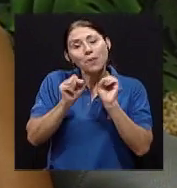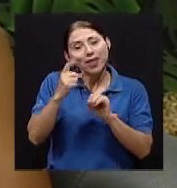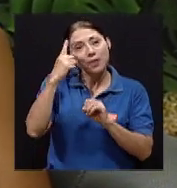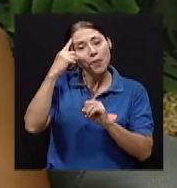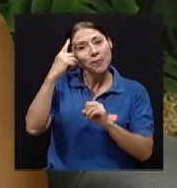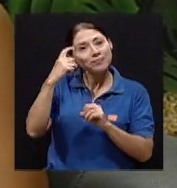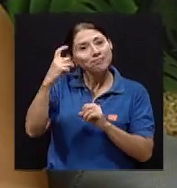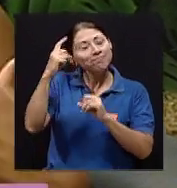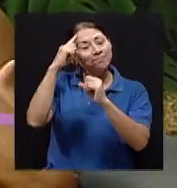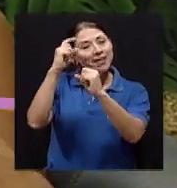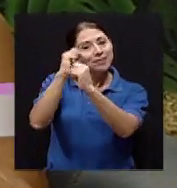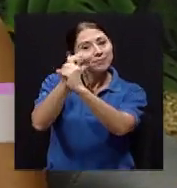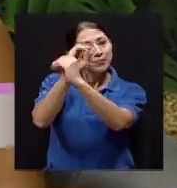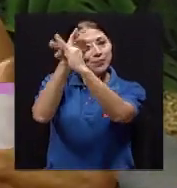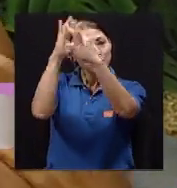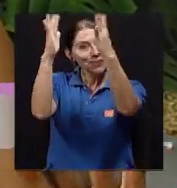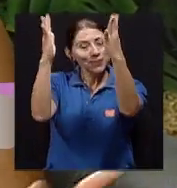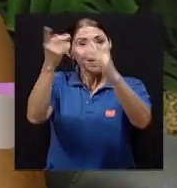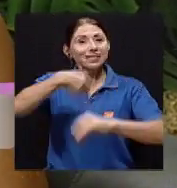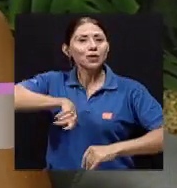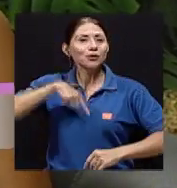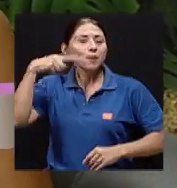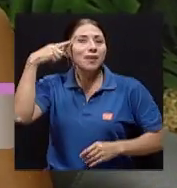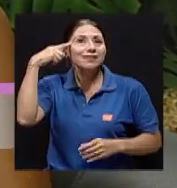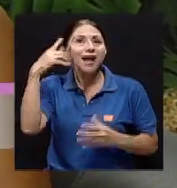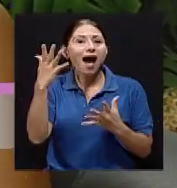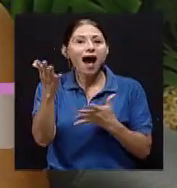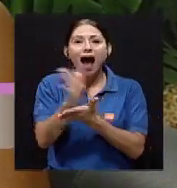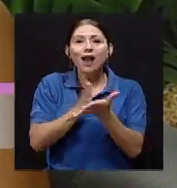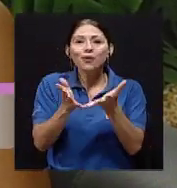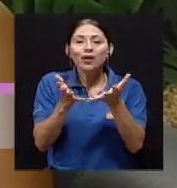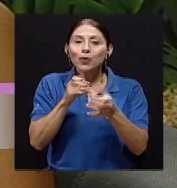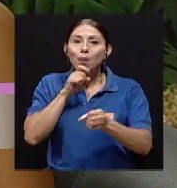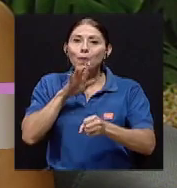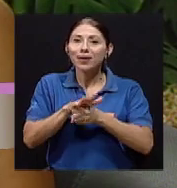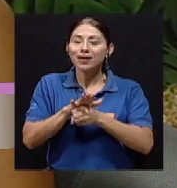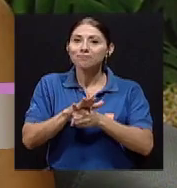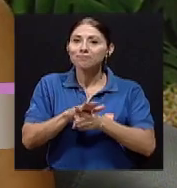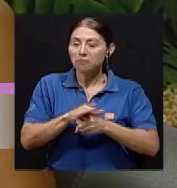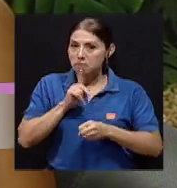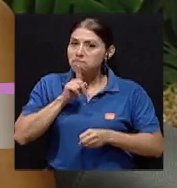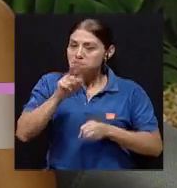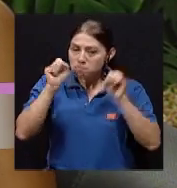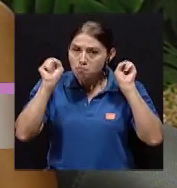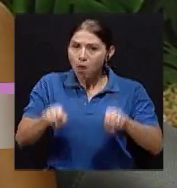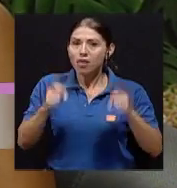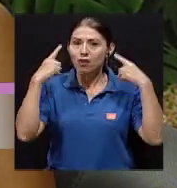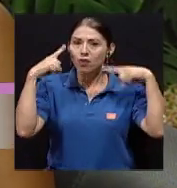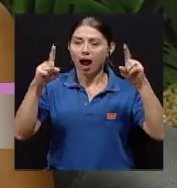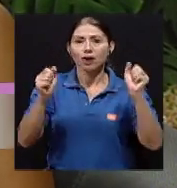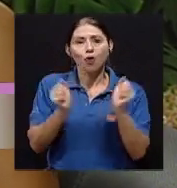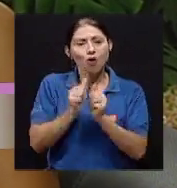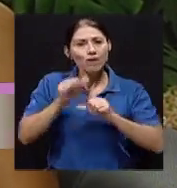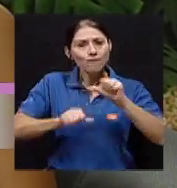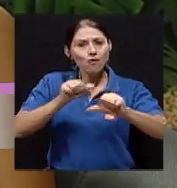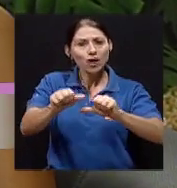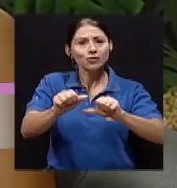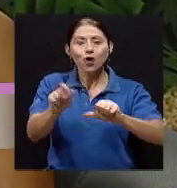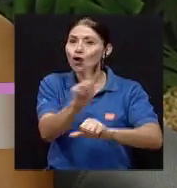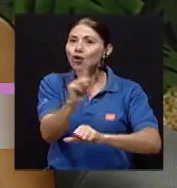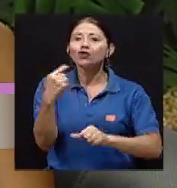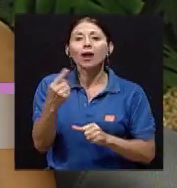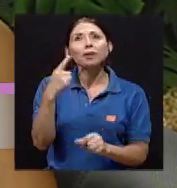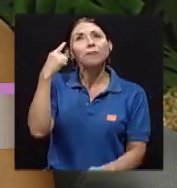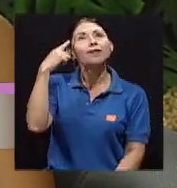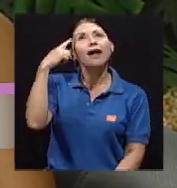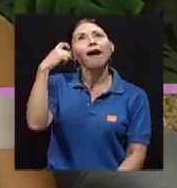precisamente, ¿verdad? Si tenemos este ideal de que queremos cumplir algo, realmente sí se puede lograr con esfuerzo. No quedarnos solo como en esta